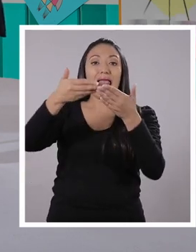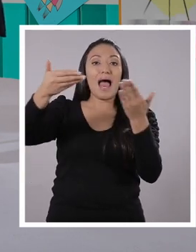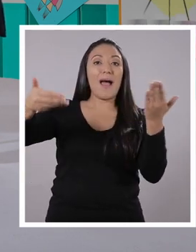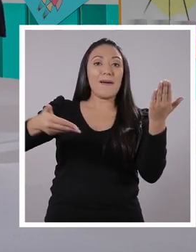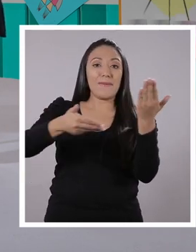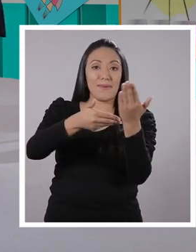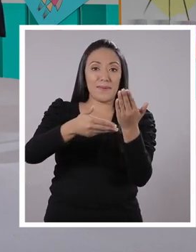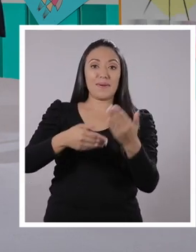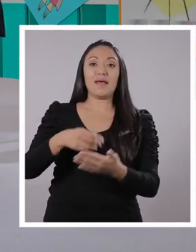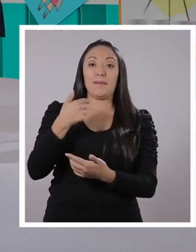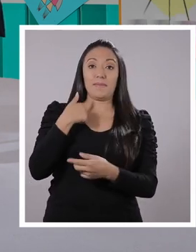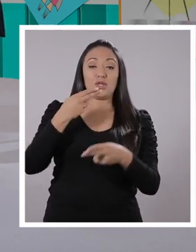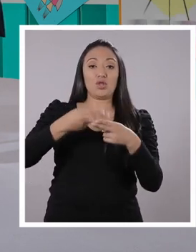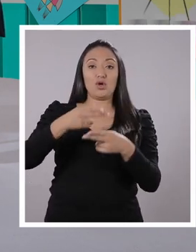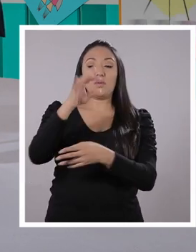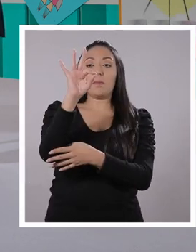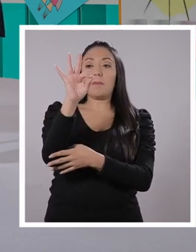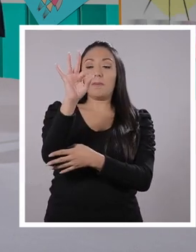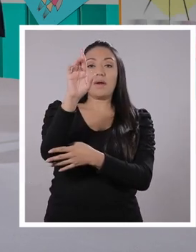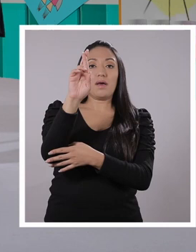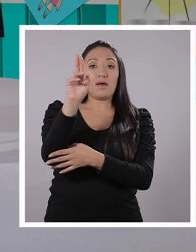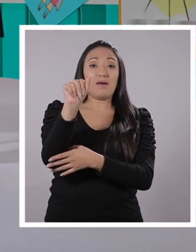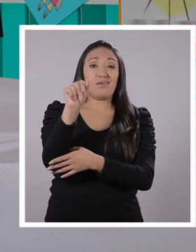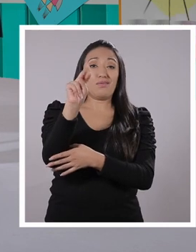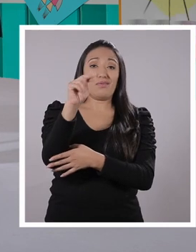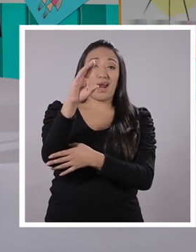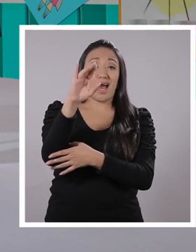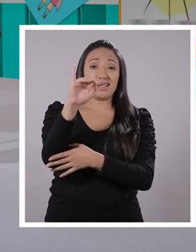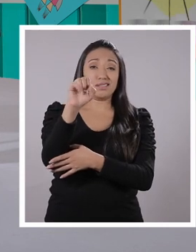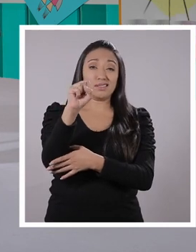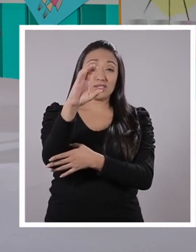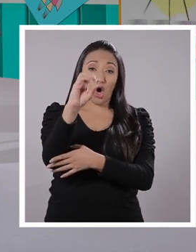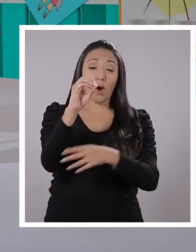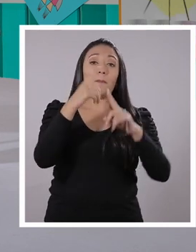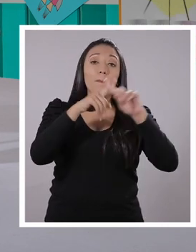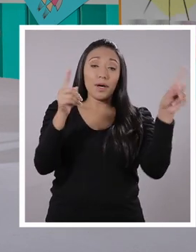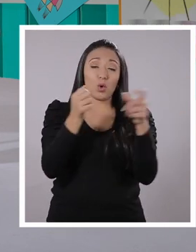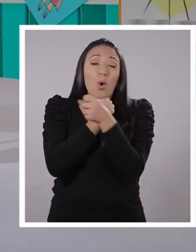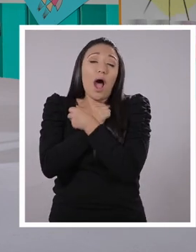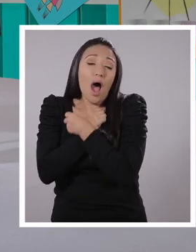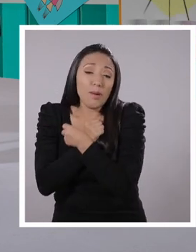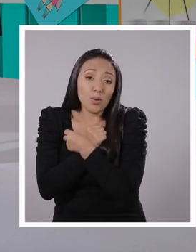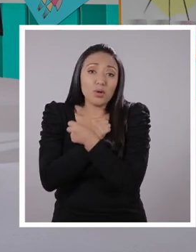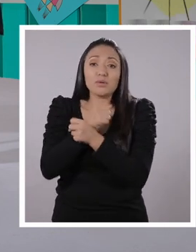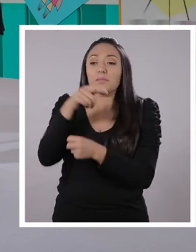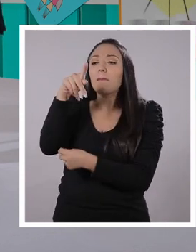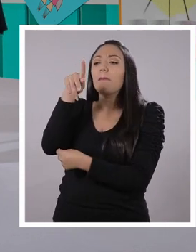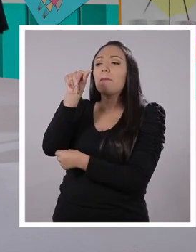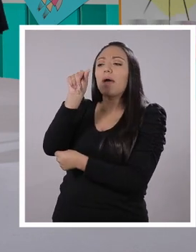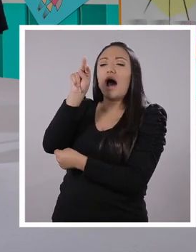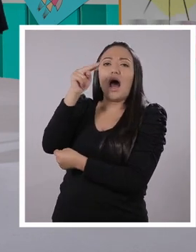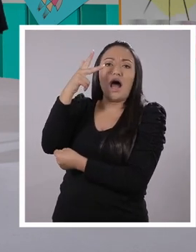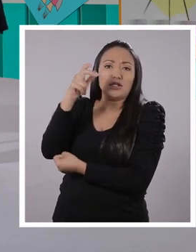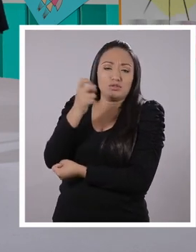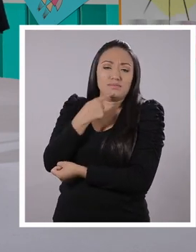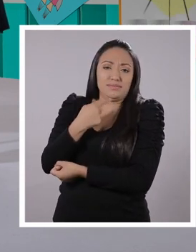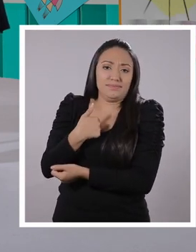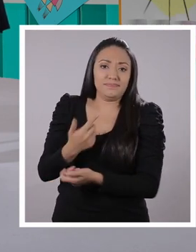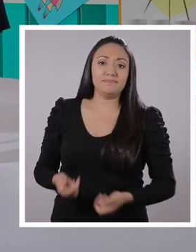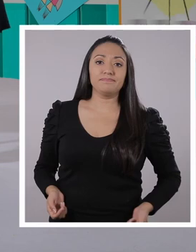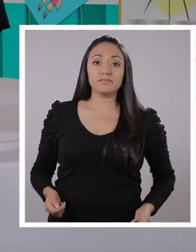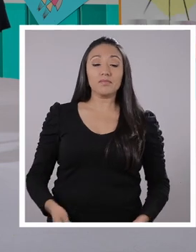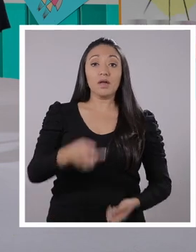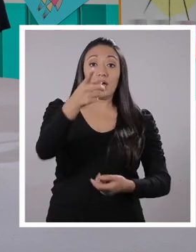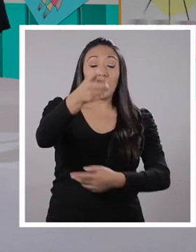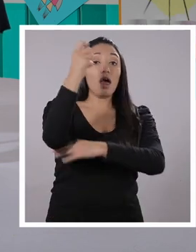la Biblia da un nombre y San Francisco de Asís. Ah, te llamas por eso Francisco. Sí. Le dicen Pancho. De cariño te dicen Pancho. Sí. El